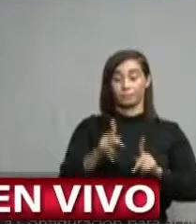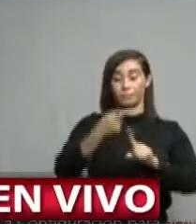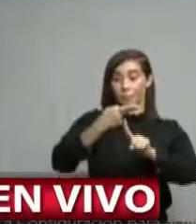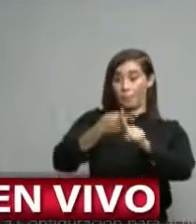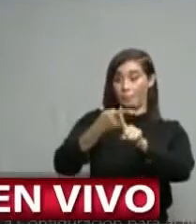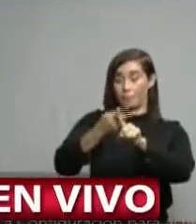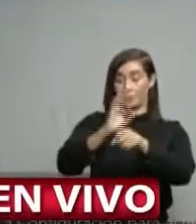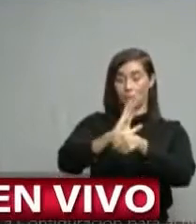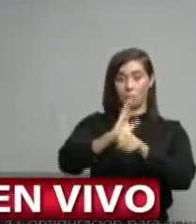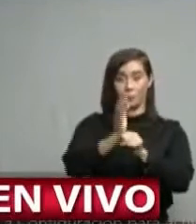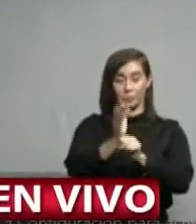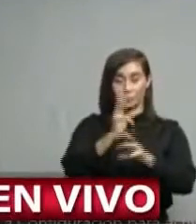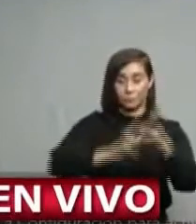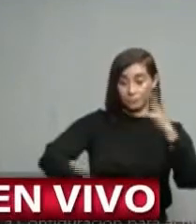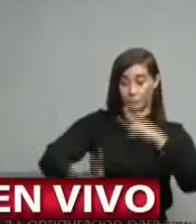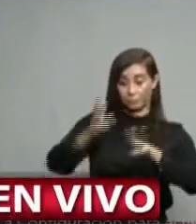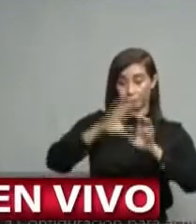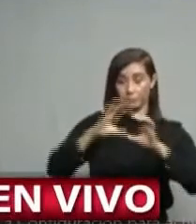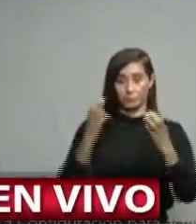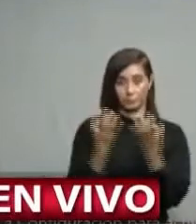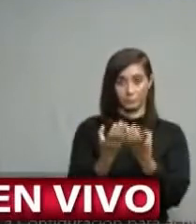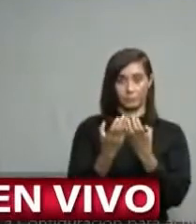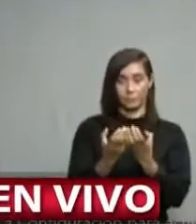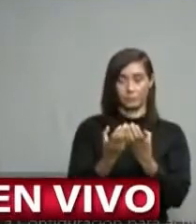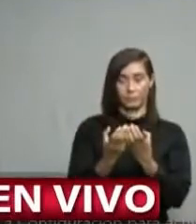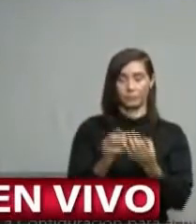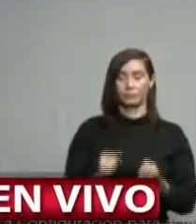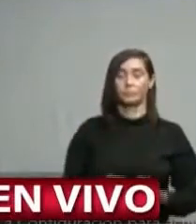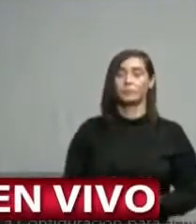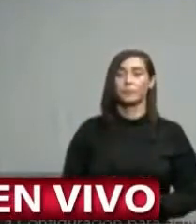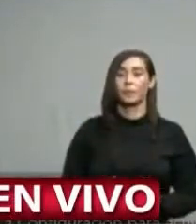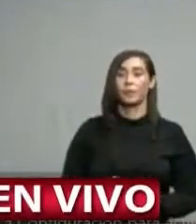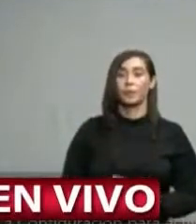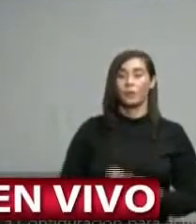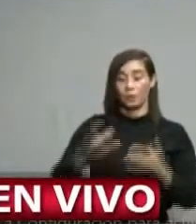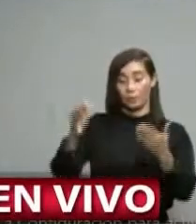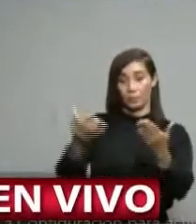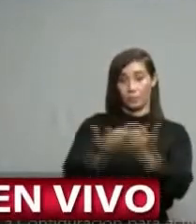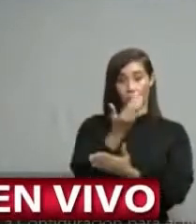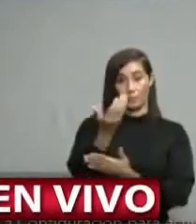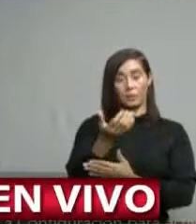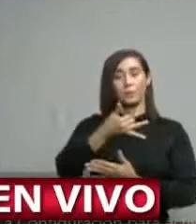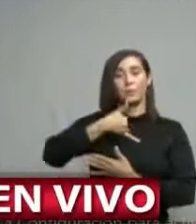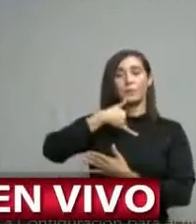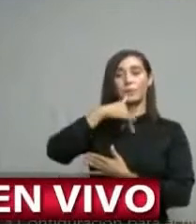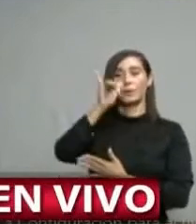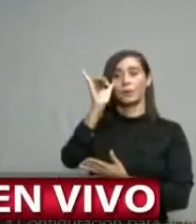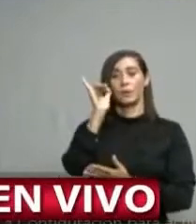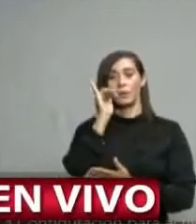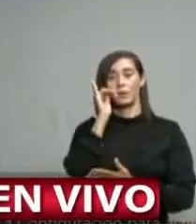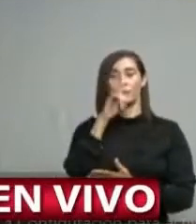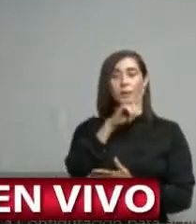confirmadas a nivel global. Y el número de casos nuevos solo del día de ayer,